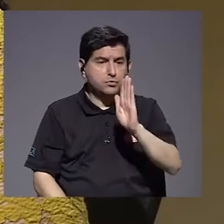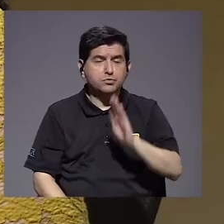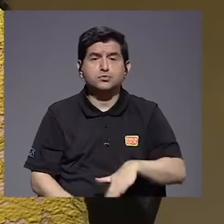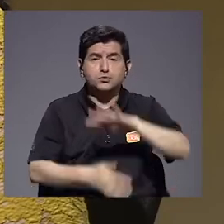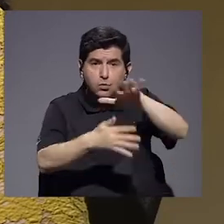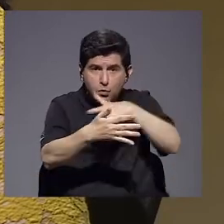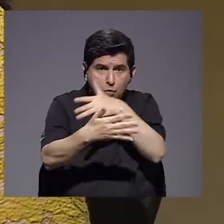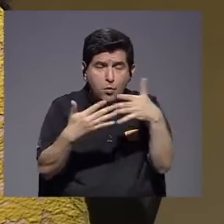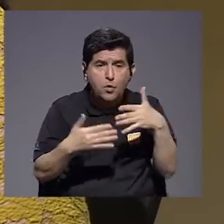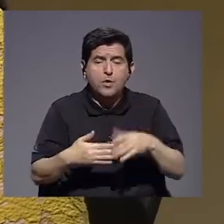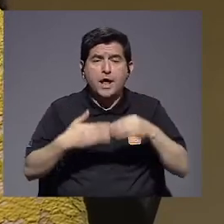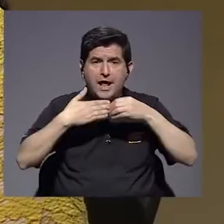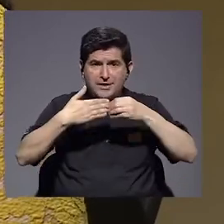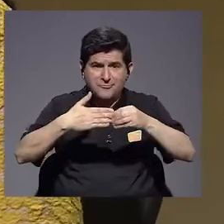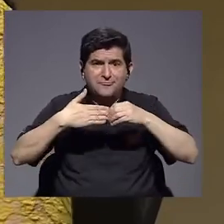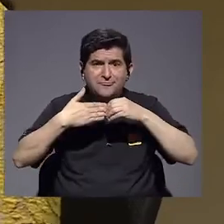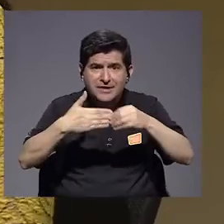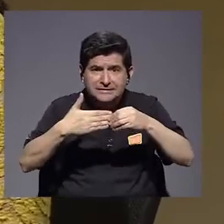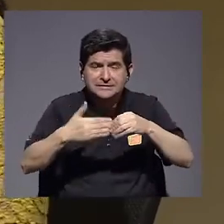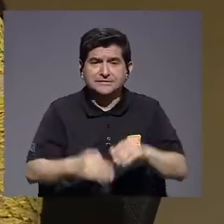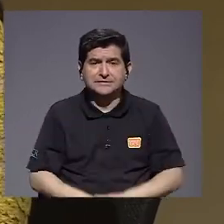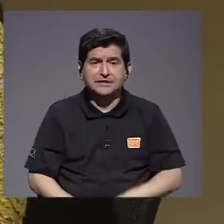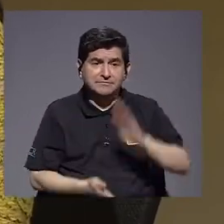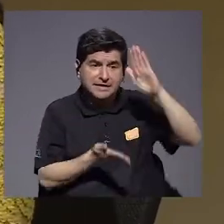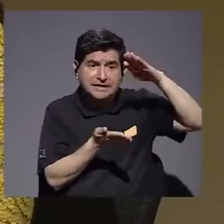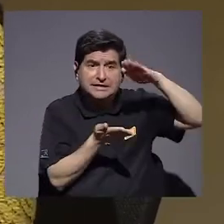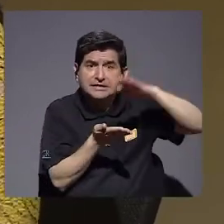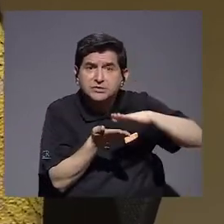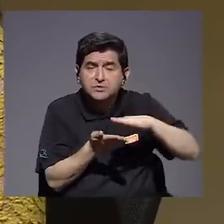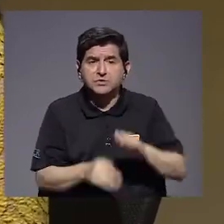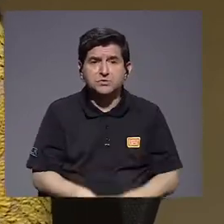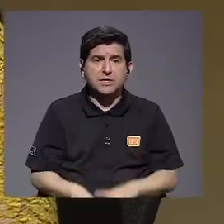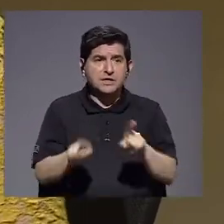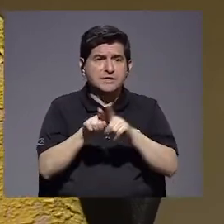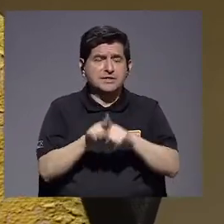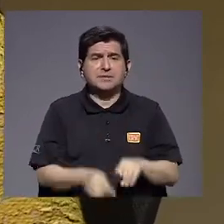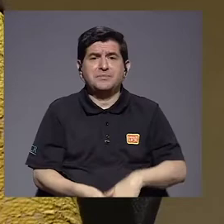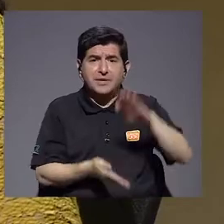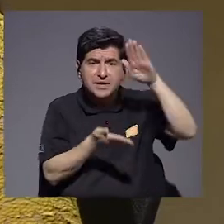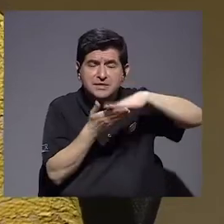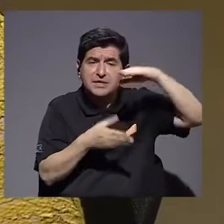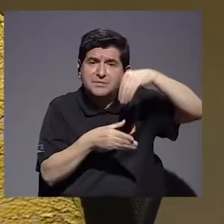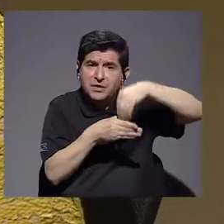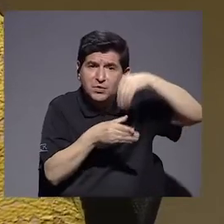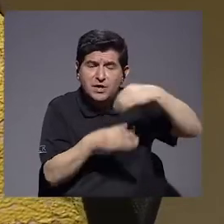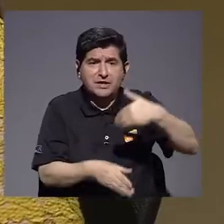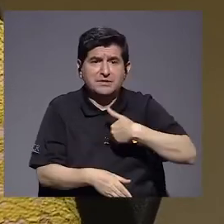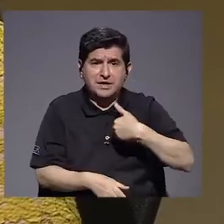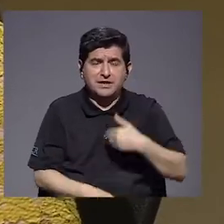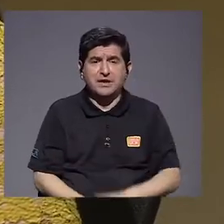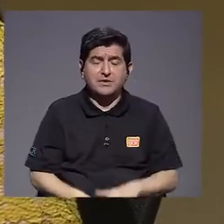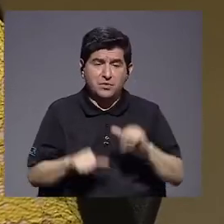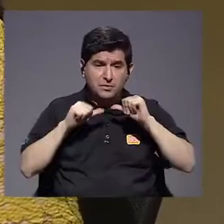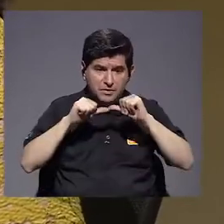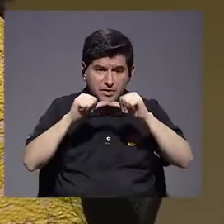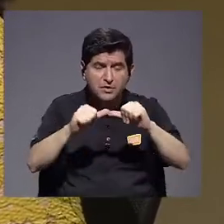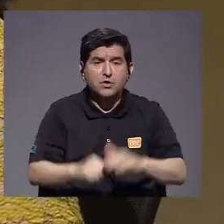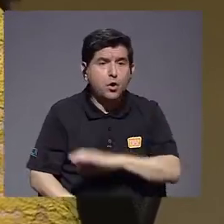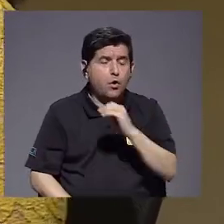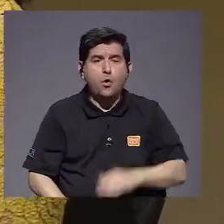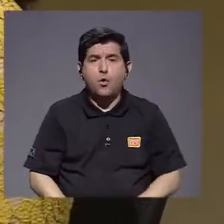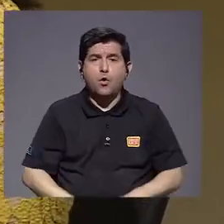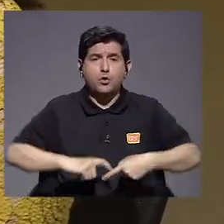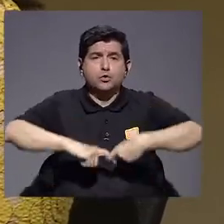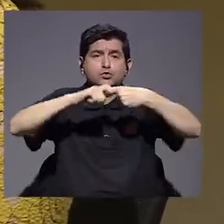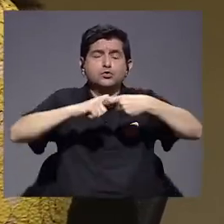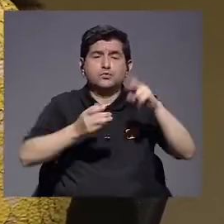sus jornadas flexibles, con lo que implica reducir, que implica también reducir los ingresos que tiene para salir adelante o suspendido